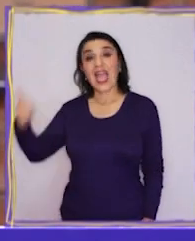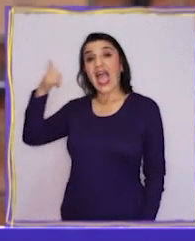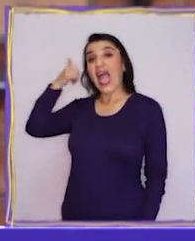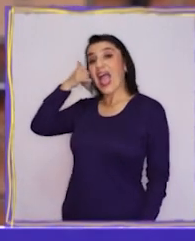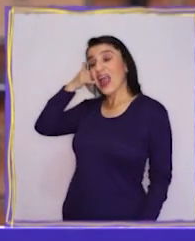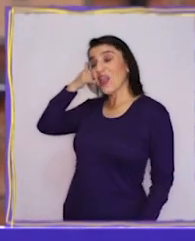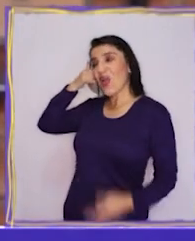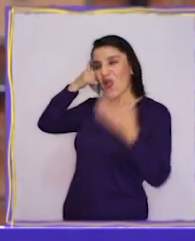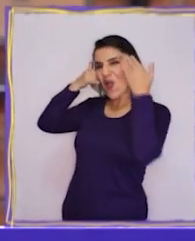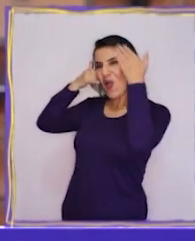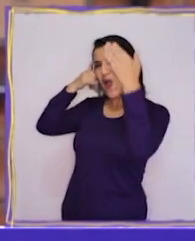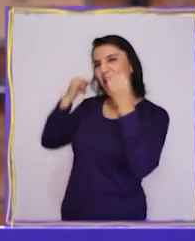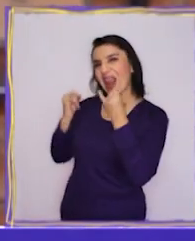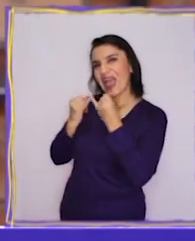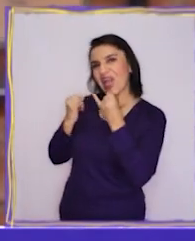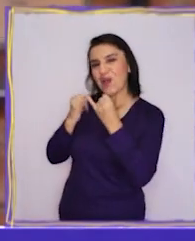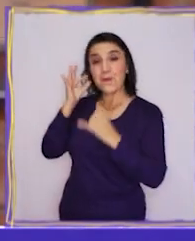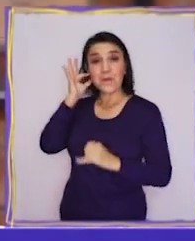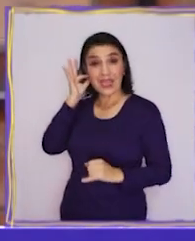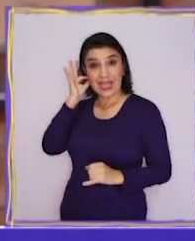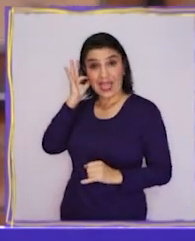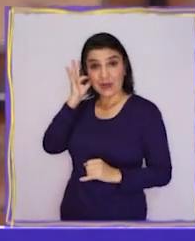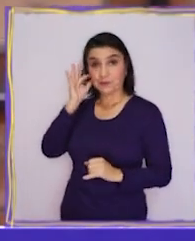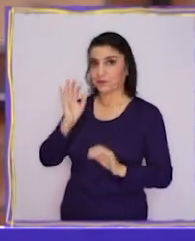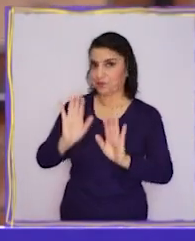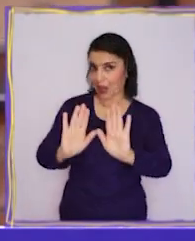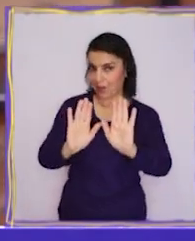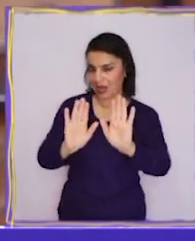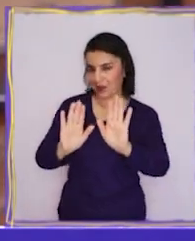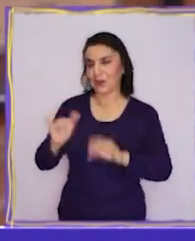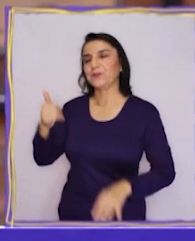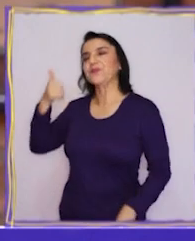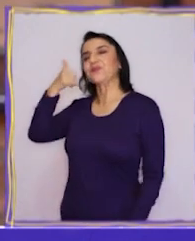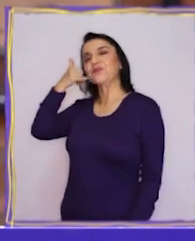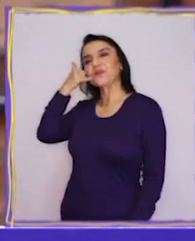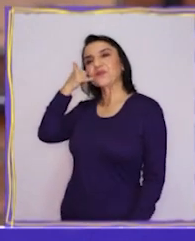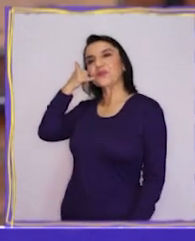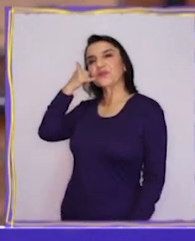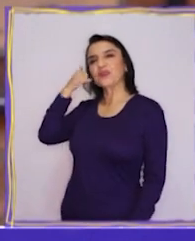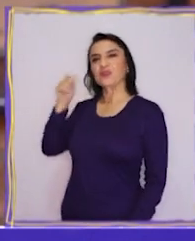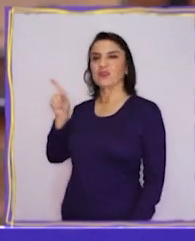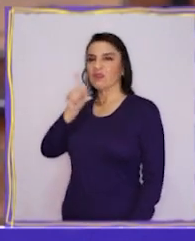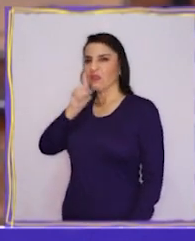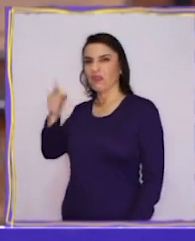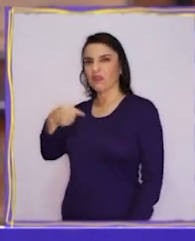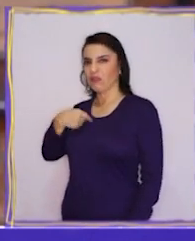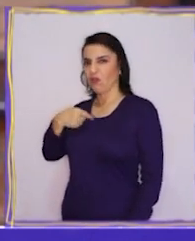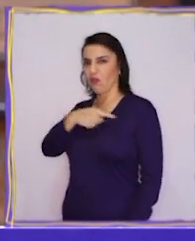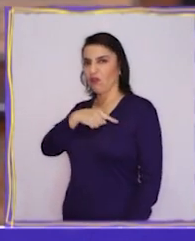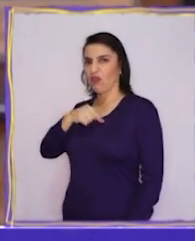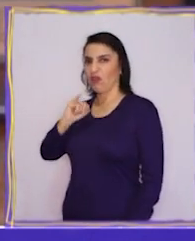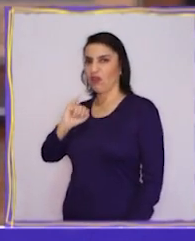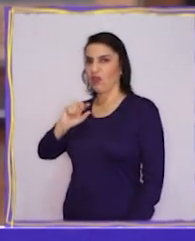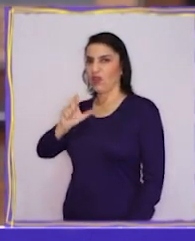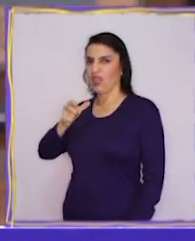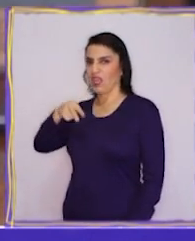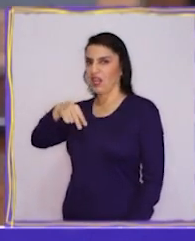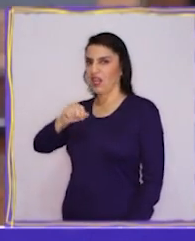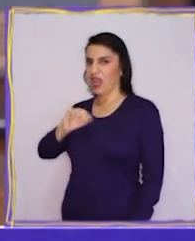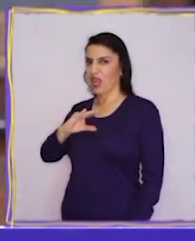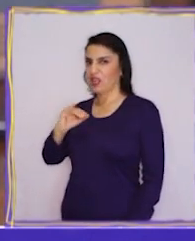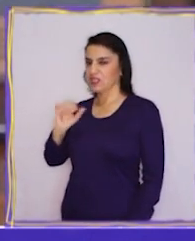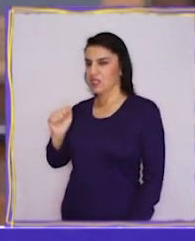¿Aló? Hola, amiga. Espérenme un segundo. ¿Cómo que no sabes quién es? Soy Ignacia.